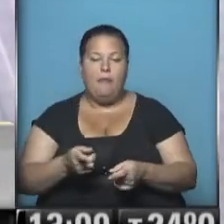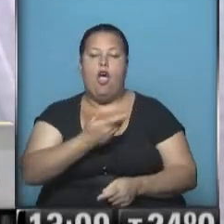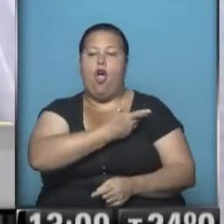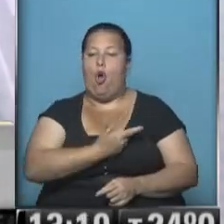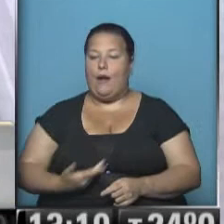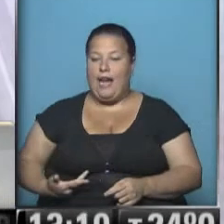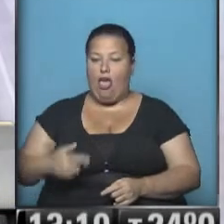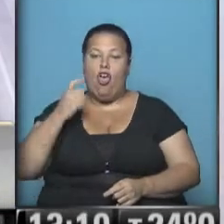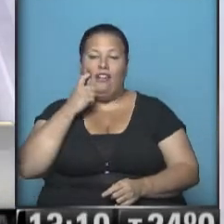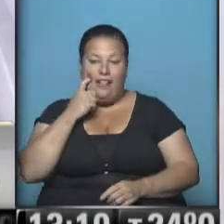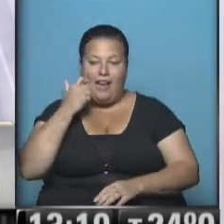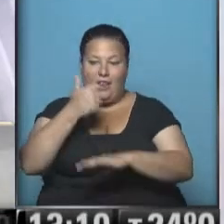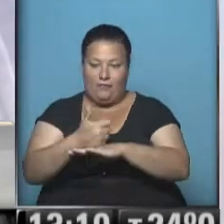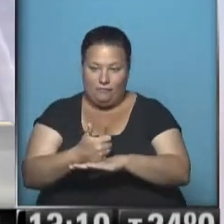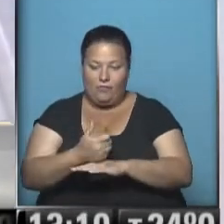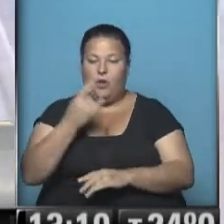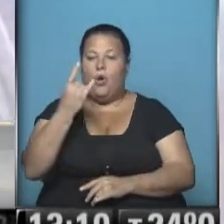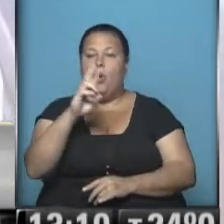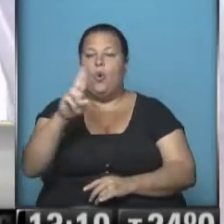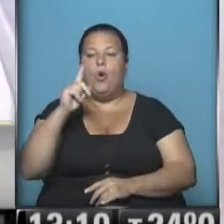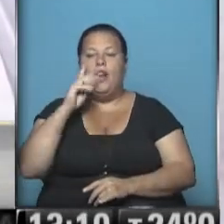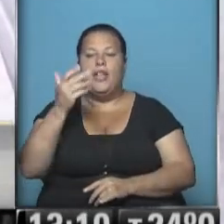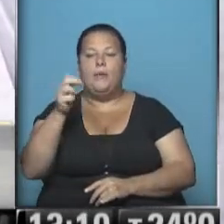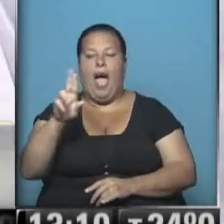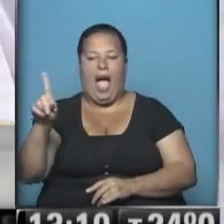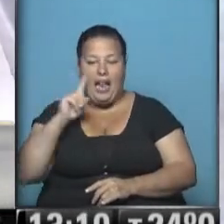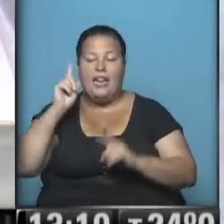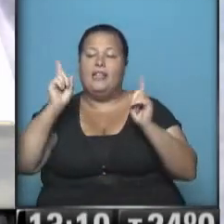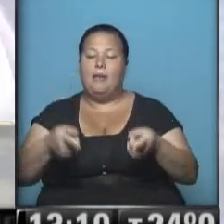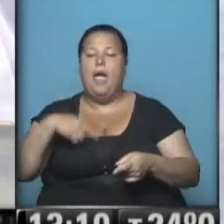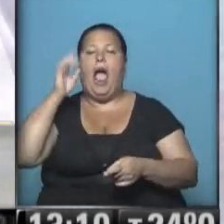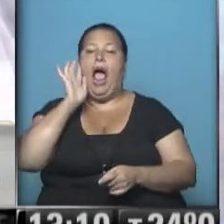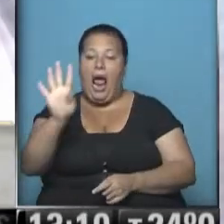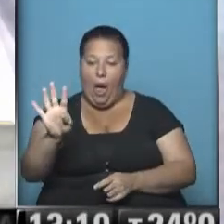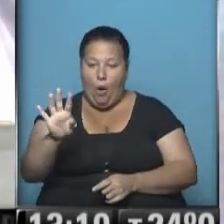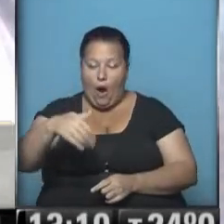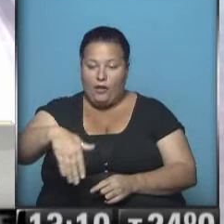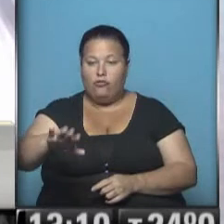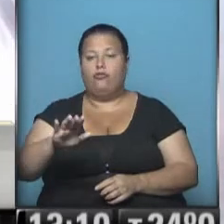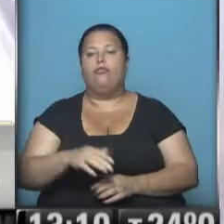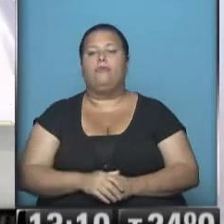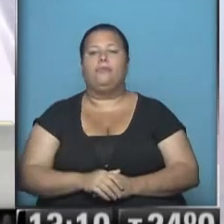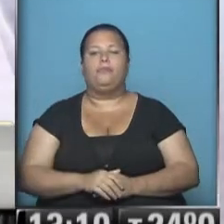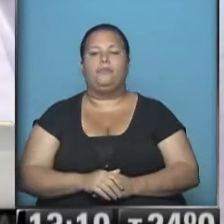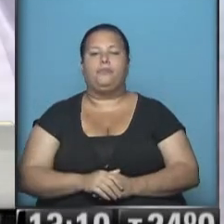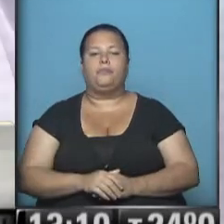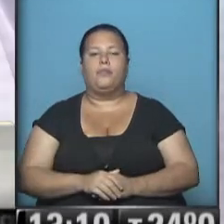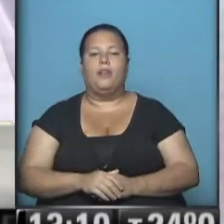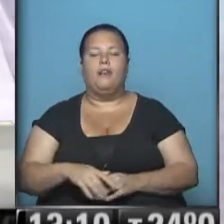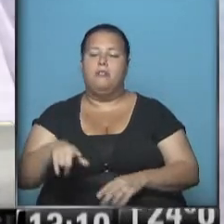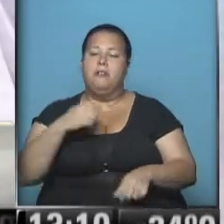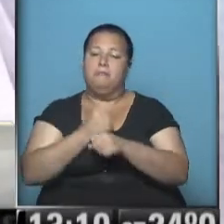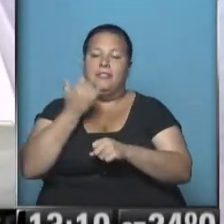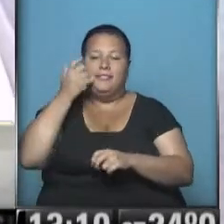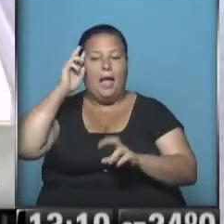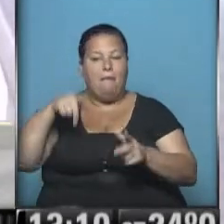gobernador de la provincia de Entre Ríos, Urribarri. Luego a las 4 de la tarde, en una actividad que